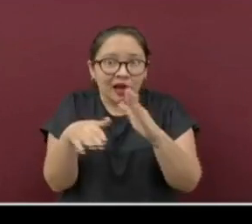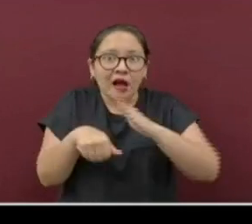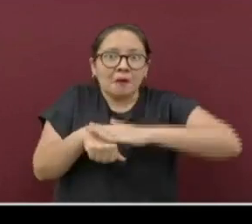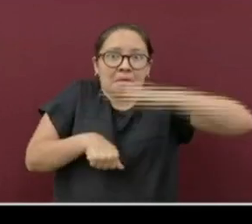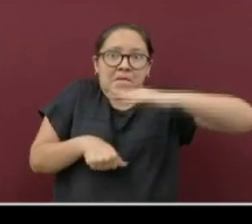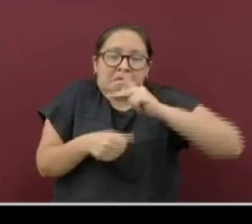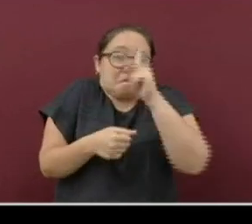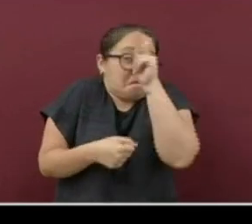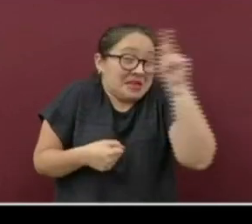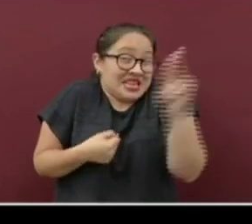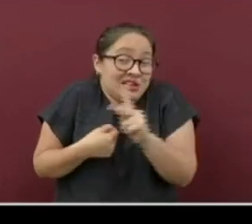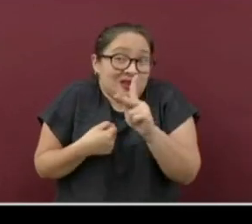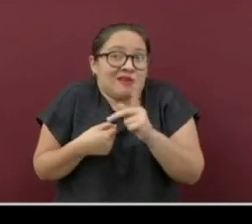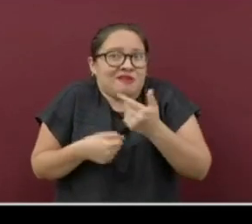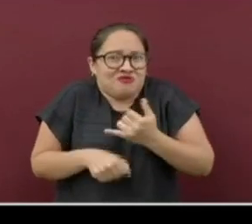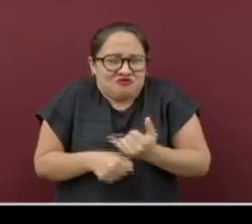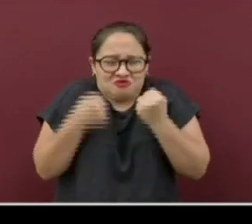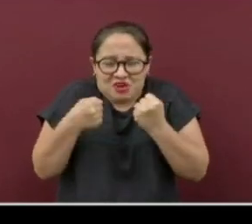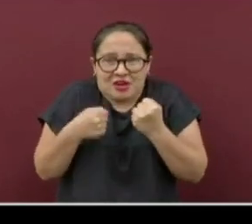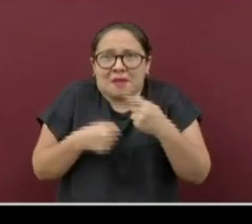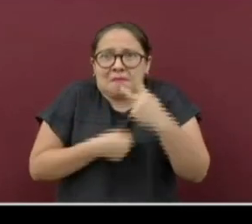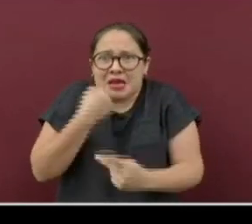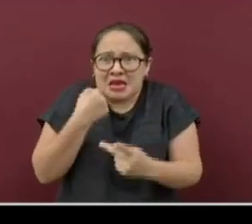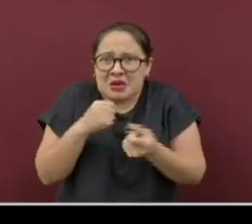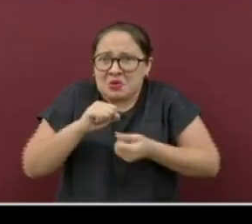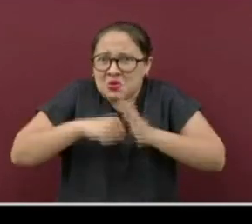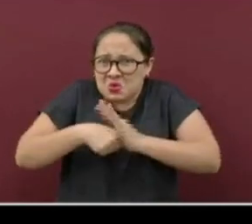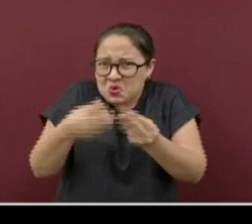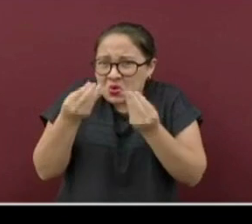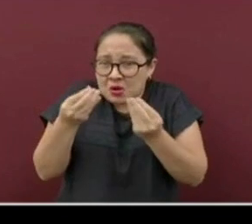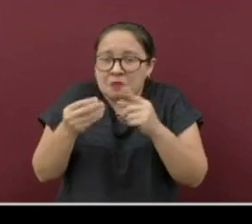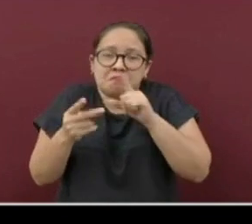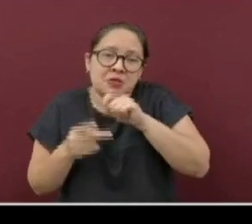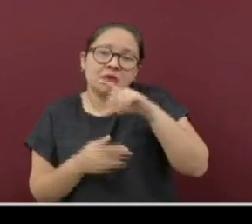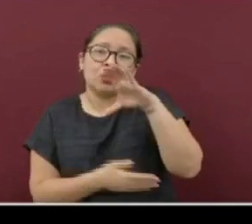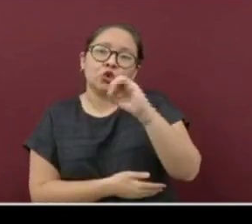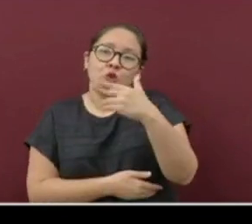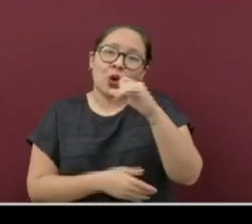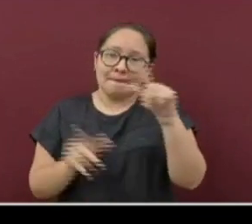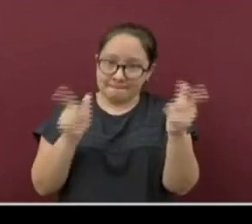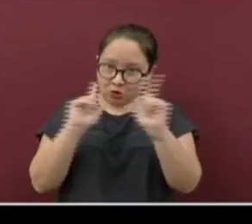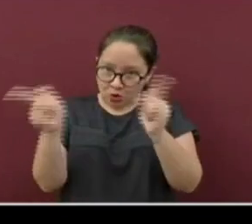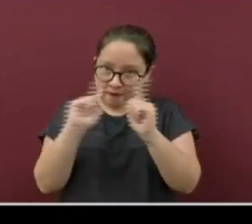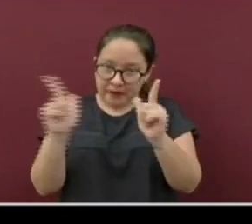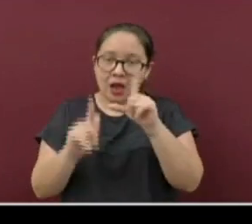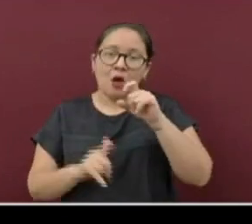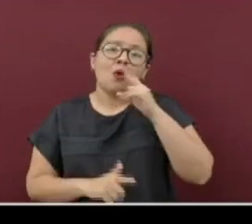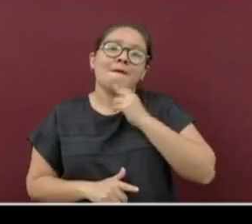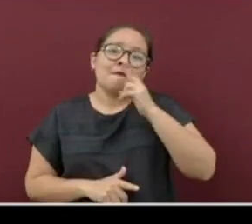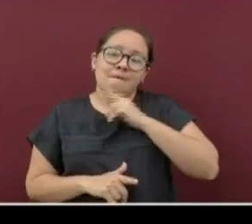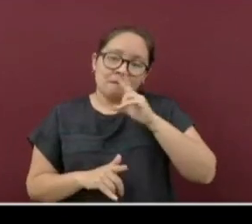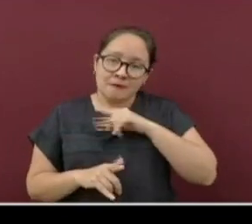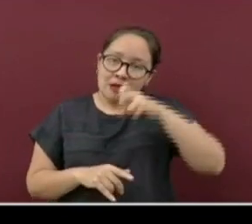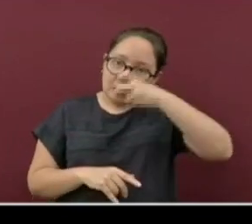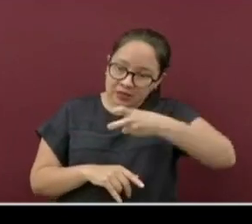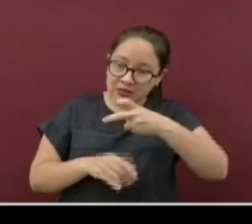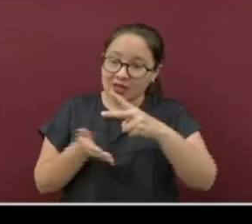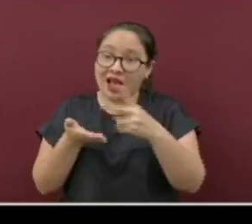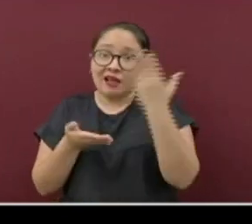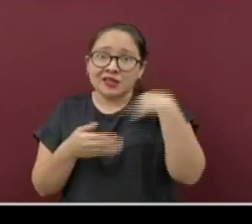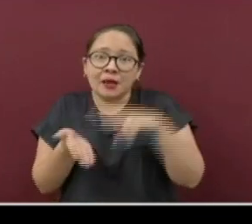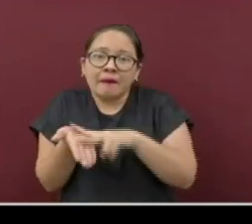Acayucan, Las Chuapas y Aguadulce, que pasan de verde a amarillo. De manera general, la región